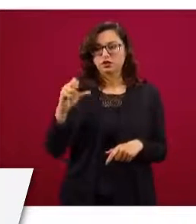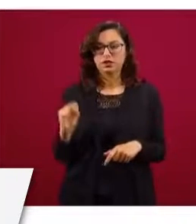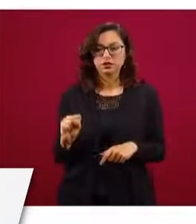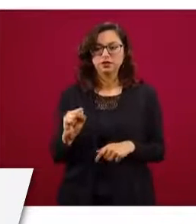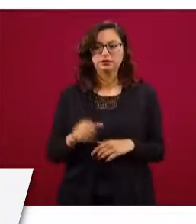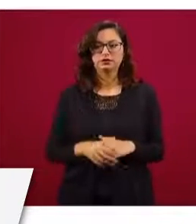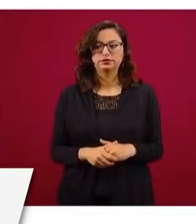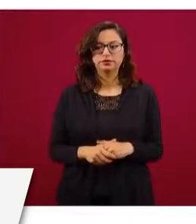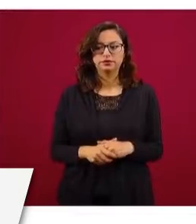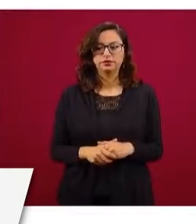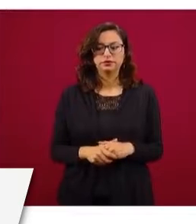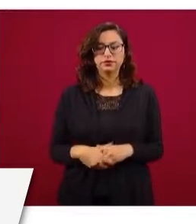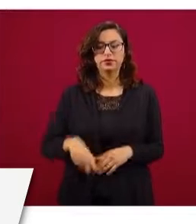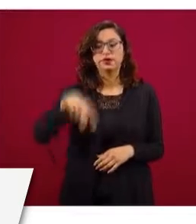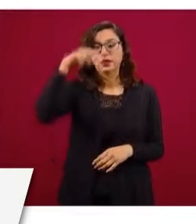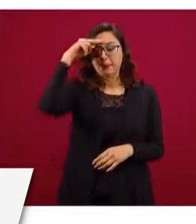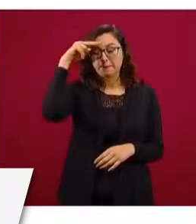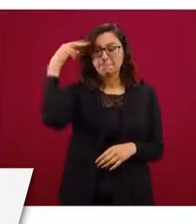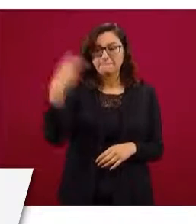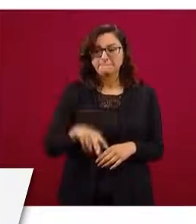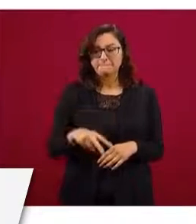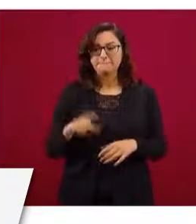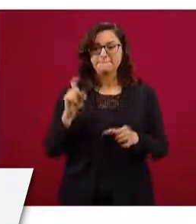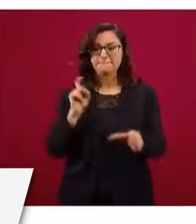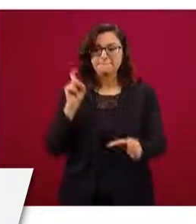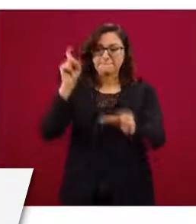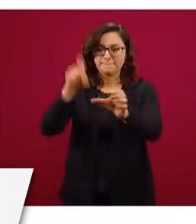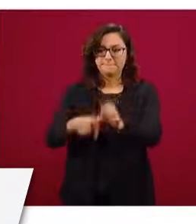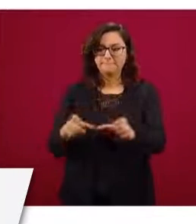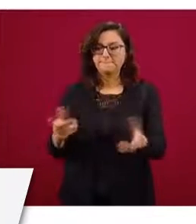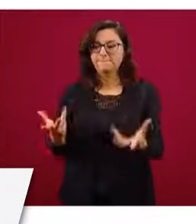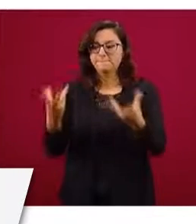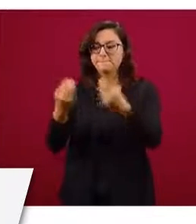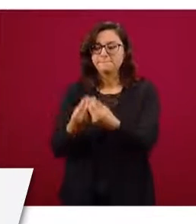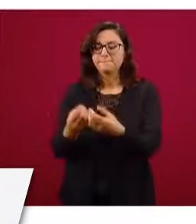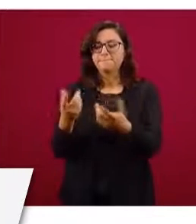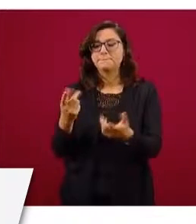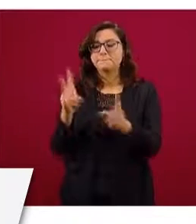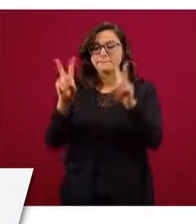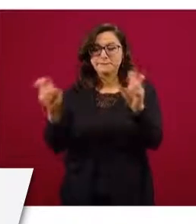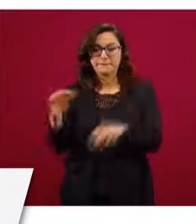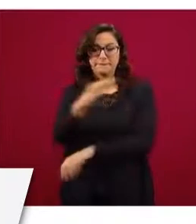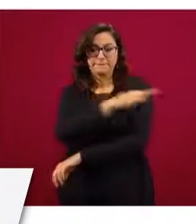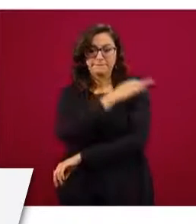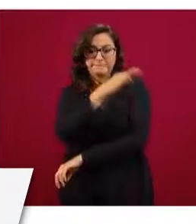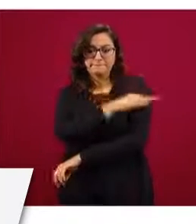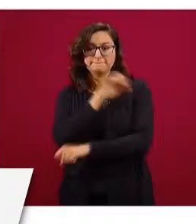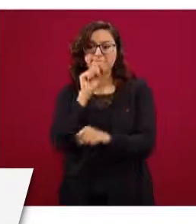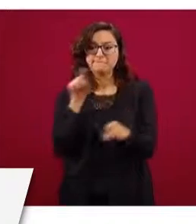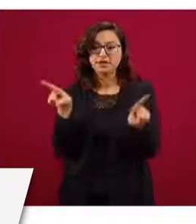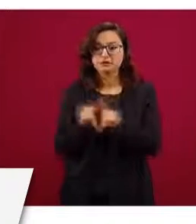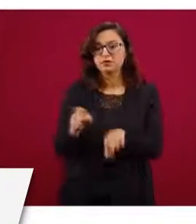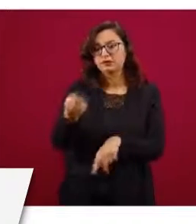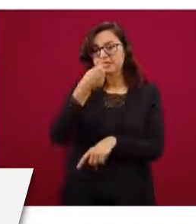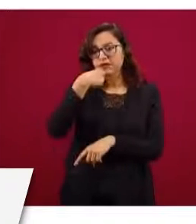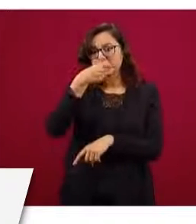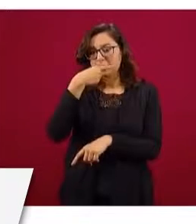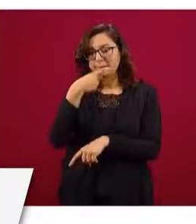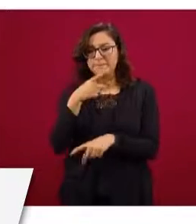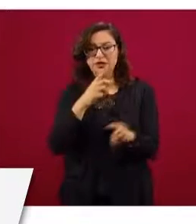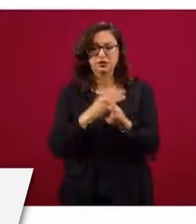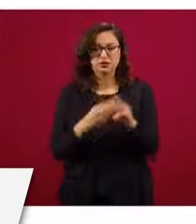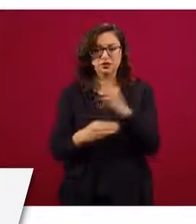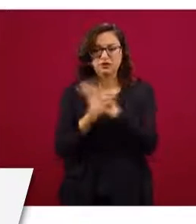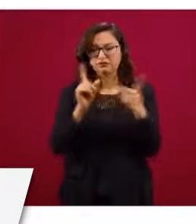participa en los fondos rotatorios de vacunas y en el Fondo Estratégico de Medicamentos e Insumos de Salud Pública, ya lo